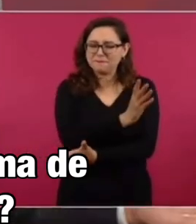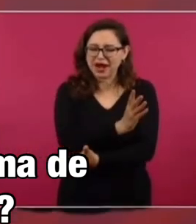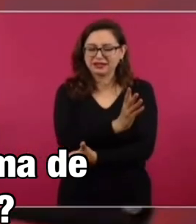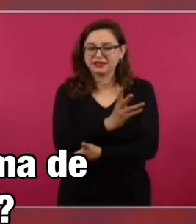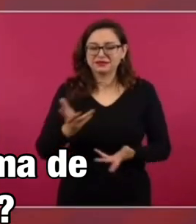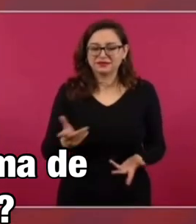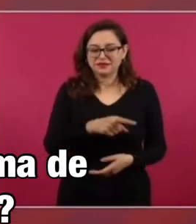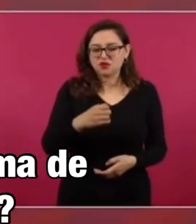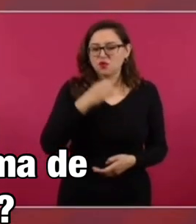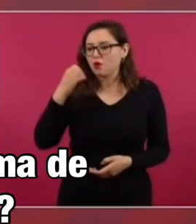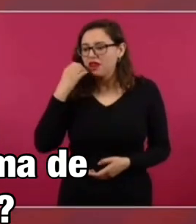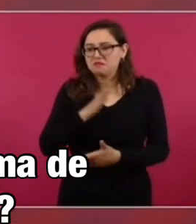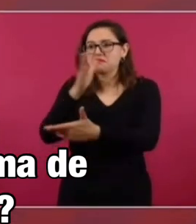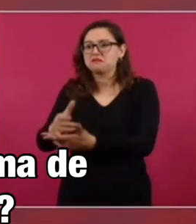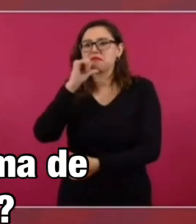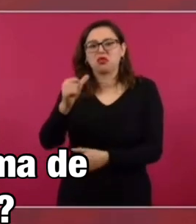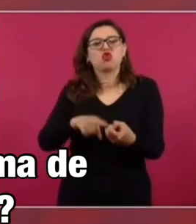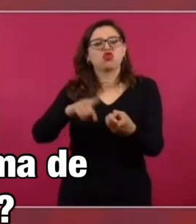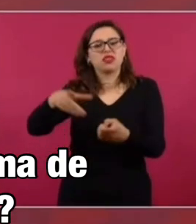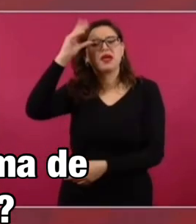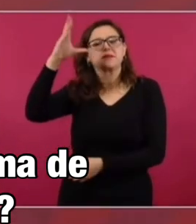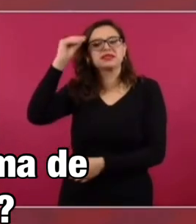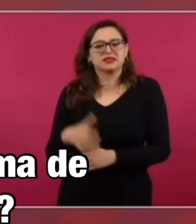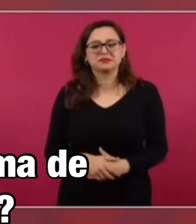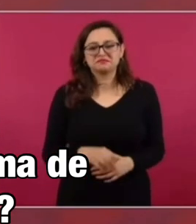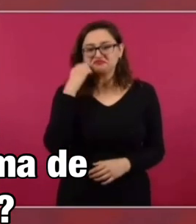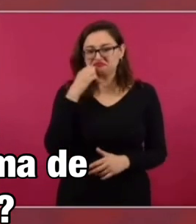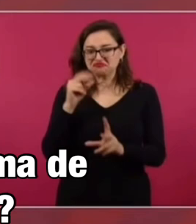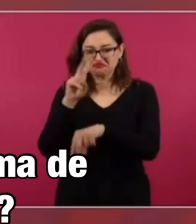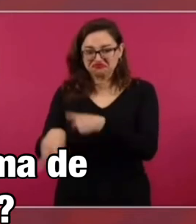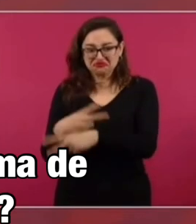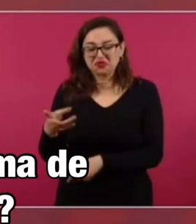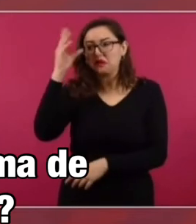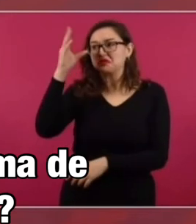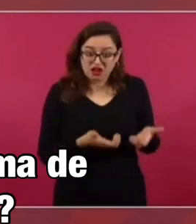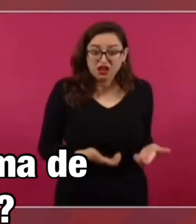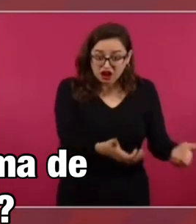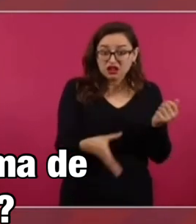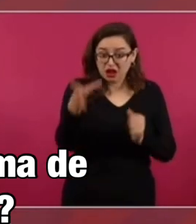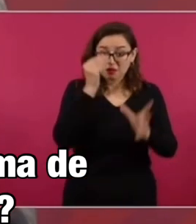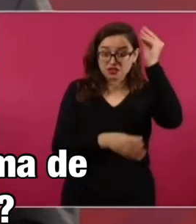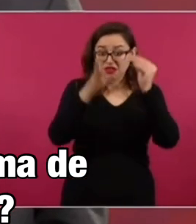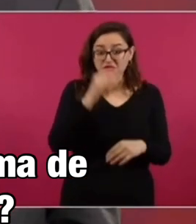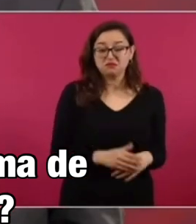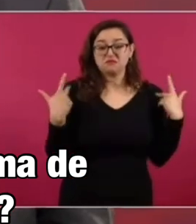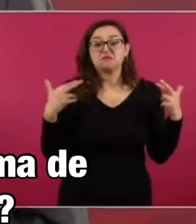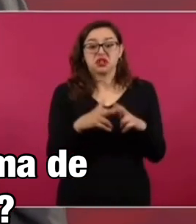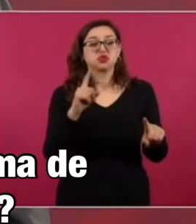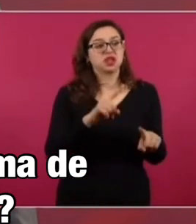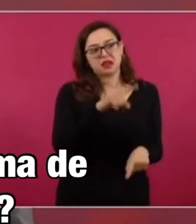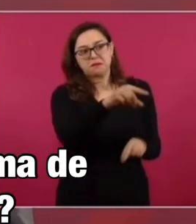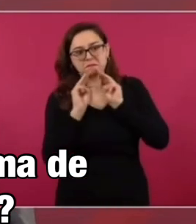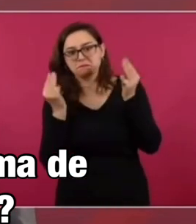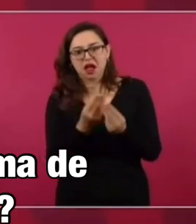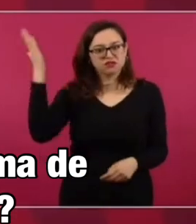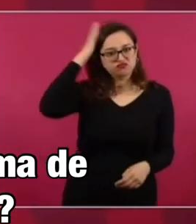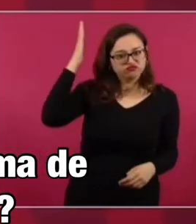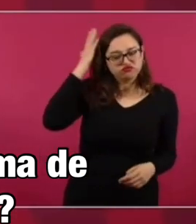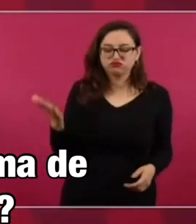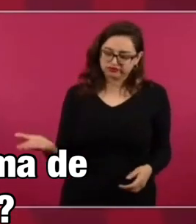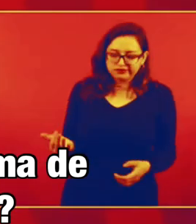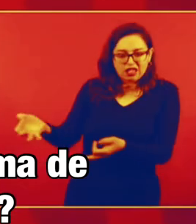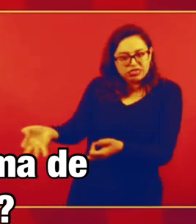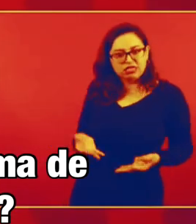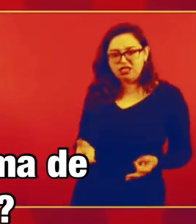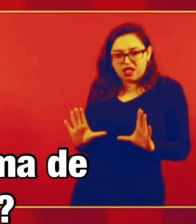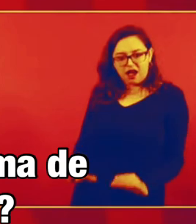pues entonces, ¿dónde se forma el niño, adolescente? En la calle. ¿Quién es el maestro? El jefe de la pandilla, en la